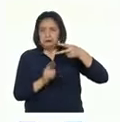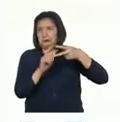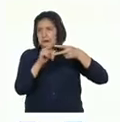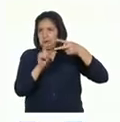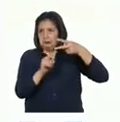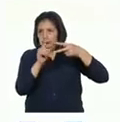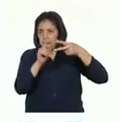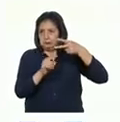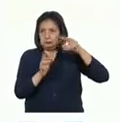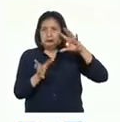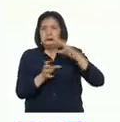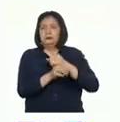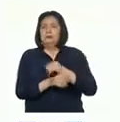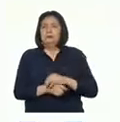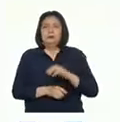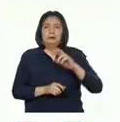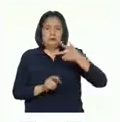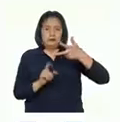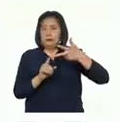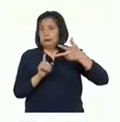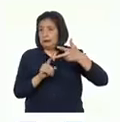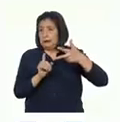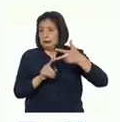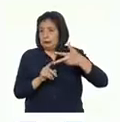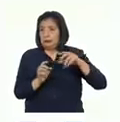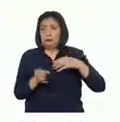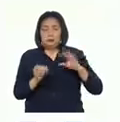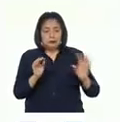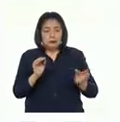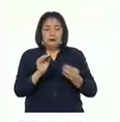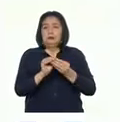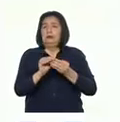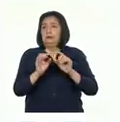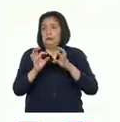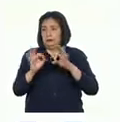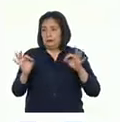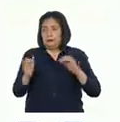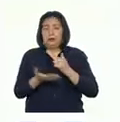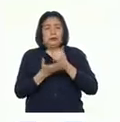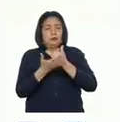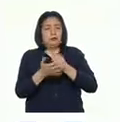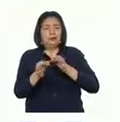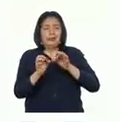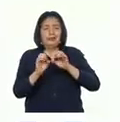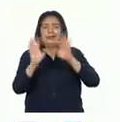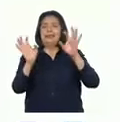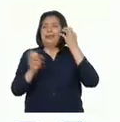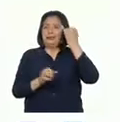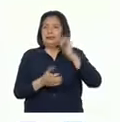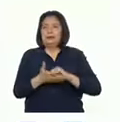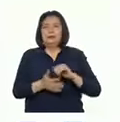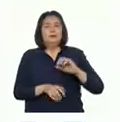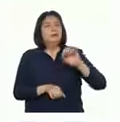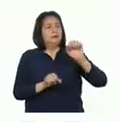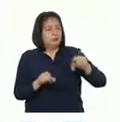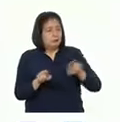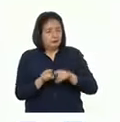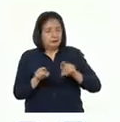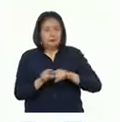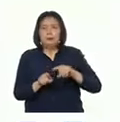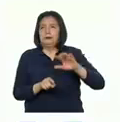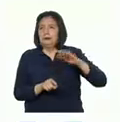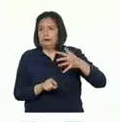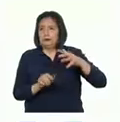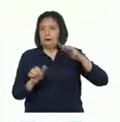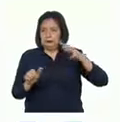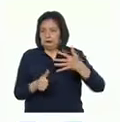Muy bien. Y en el tercer párrafo podemos añadir una frase que ayude a aclarar esa idea. Y lo mismo aplica para